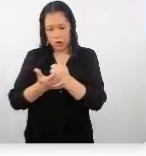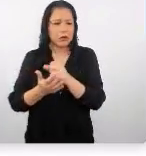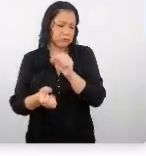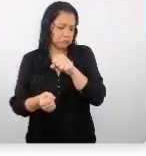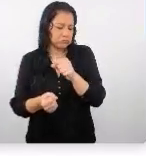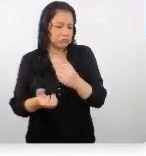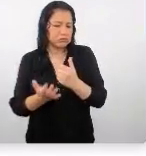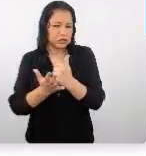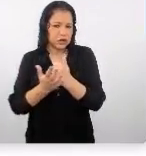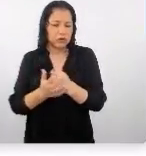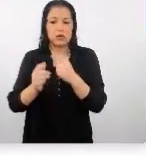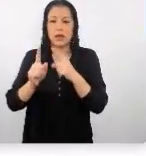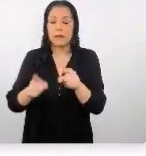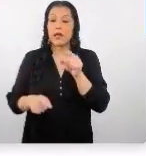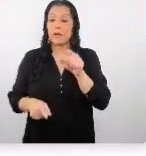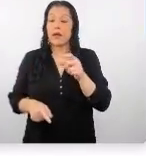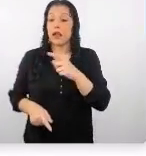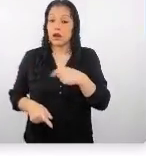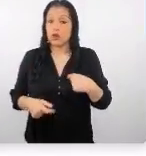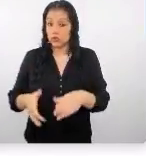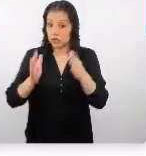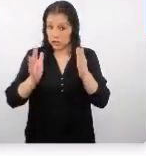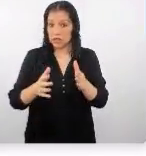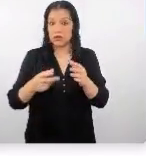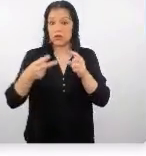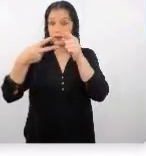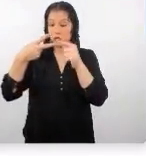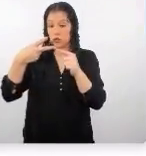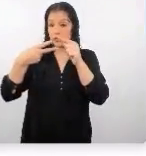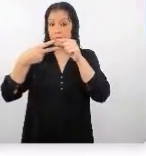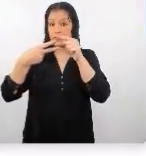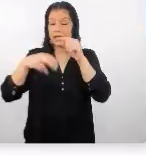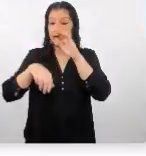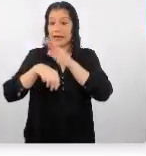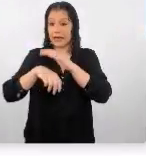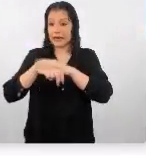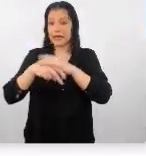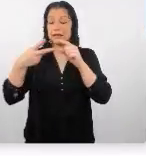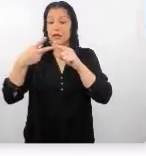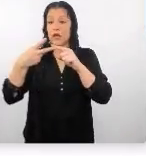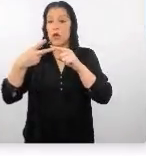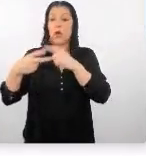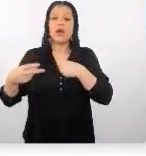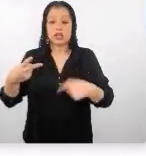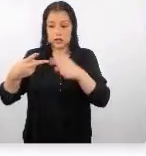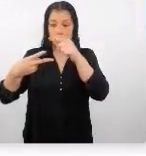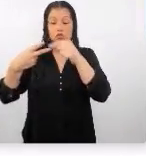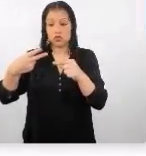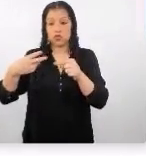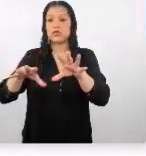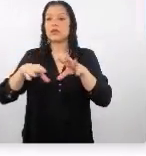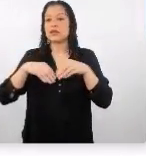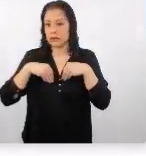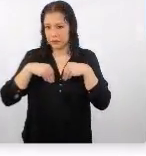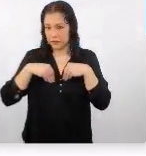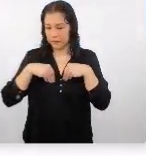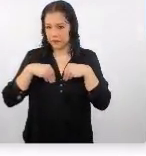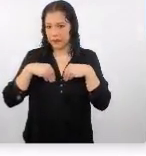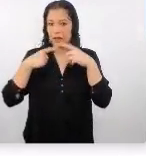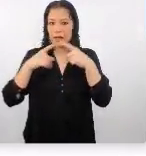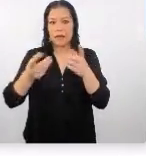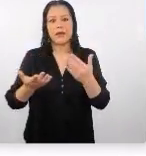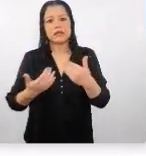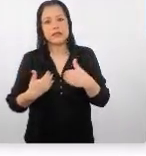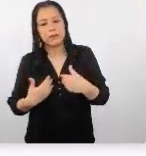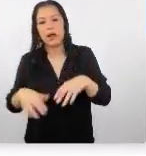para ellos tanto el inglés o el idioma chino es aceptable pero si tenemos